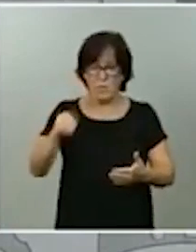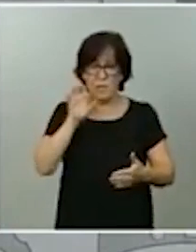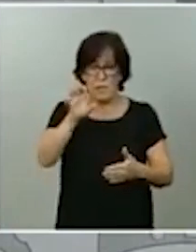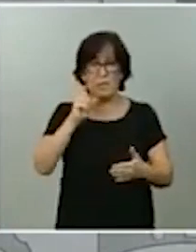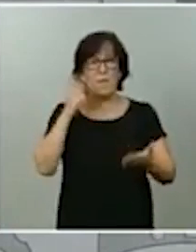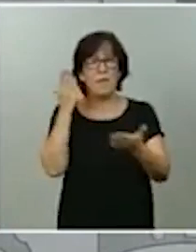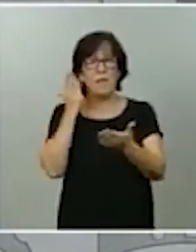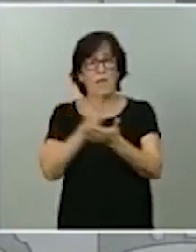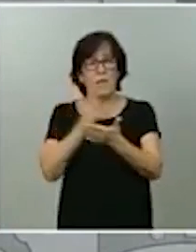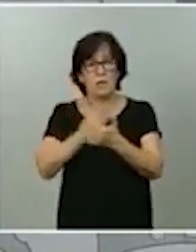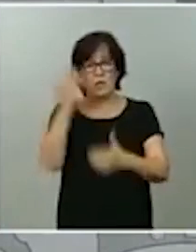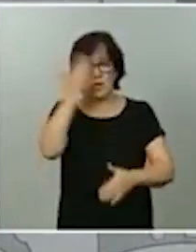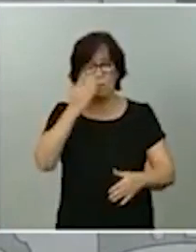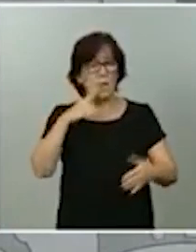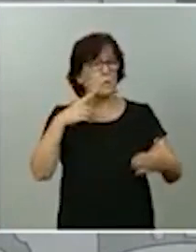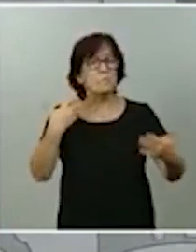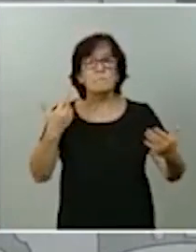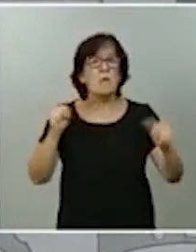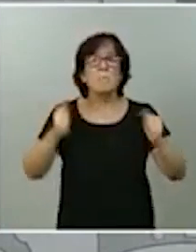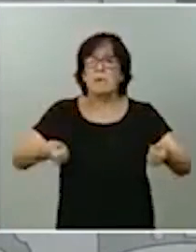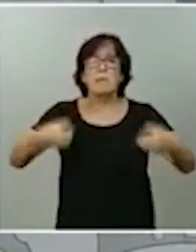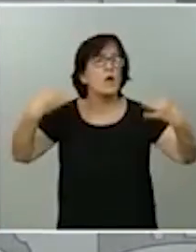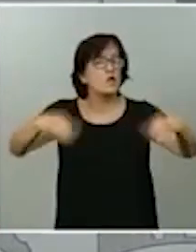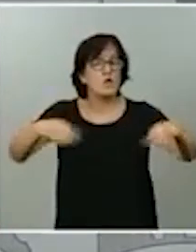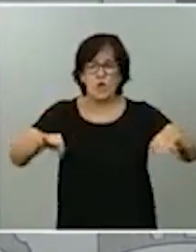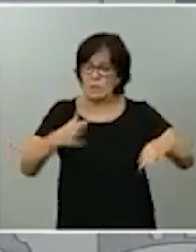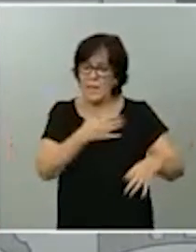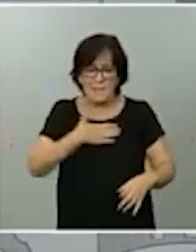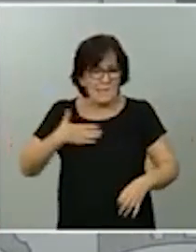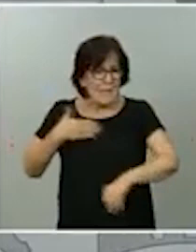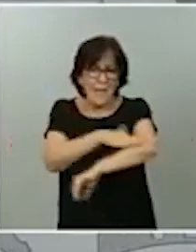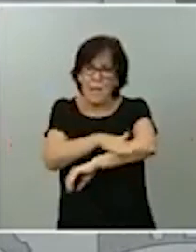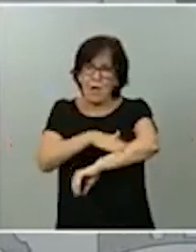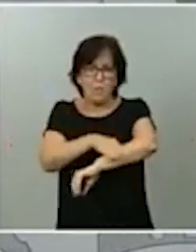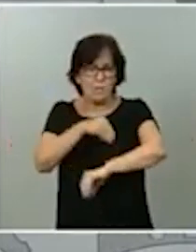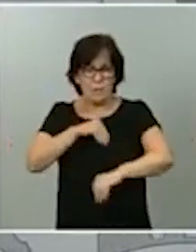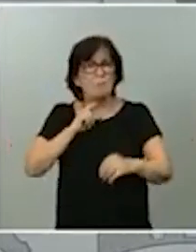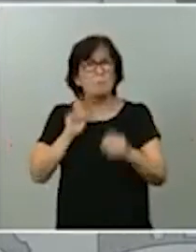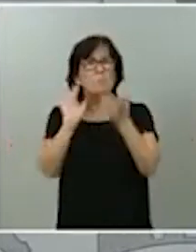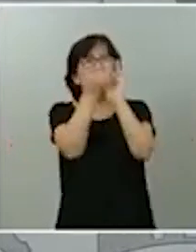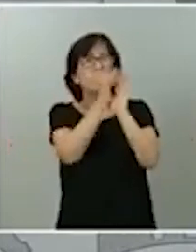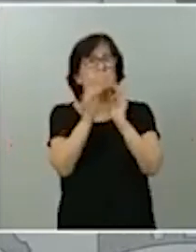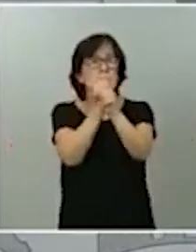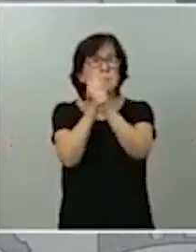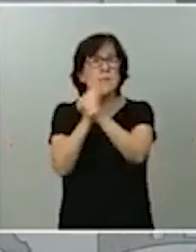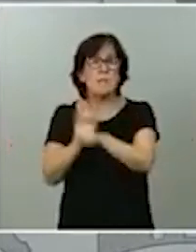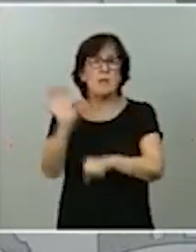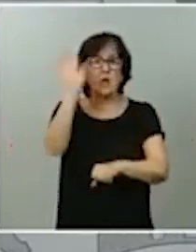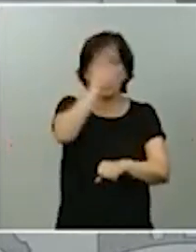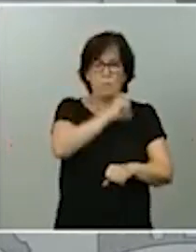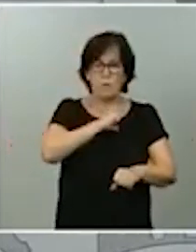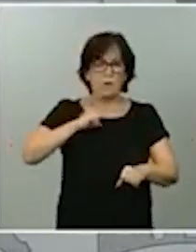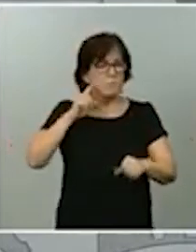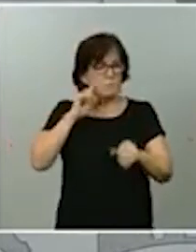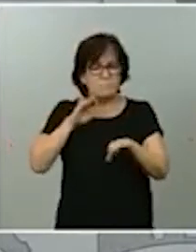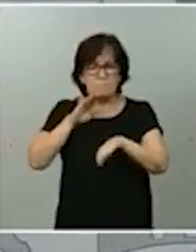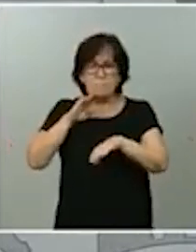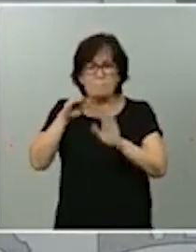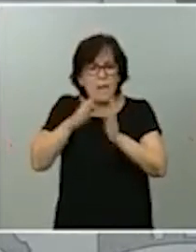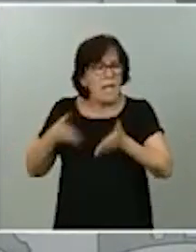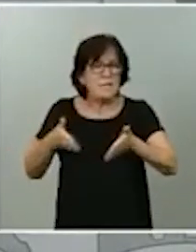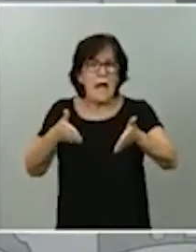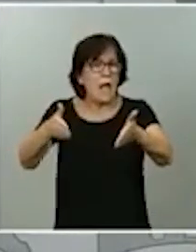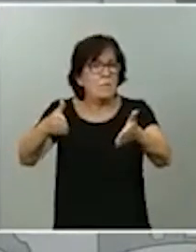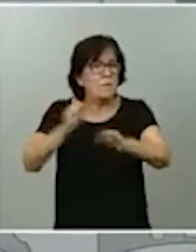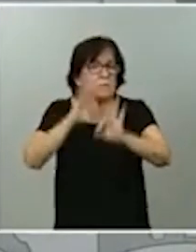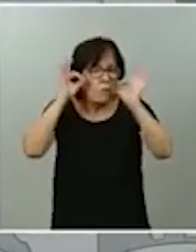iniciarse con normalidad. Eso es lo que quiere el Gobierno de España y en eso está trabajando con las comunidades autónomas. Esa es la hoja de ruta. Y no hay otra. Se lo debemos